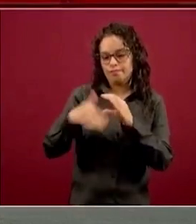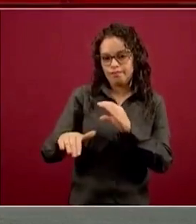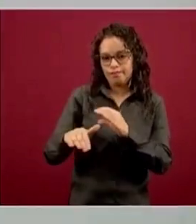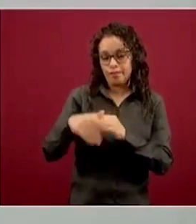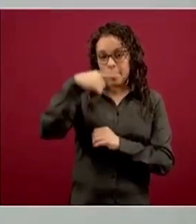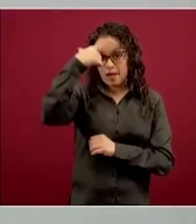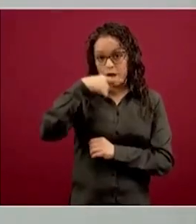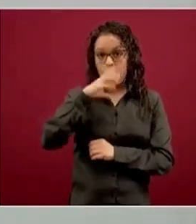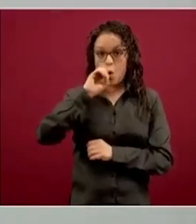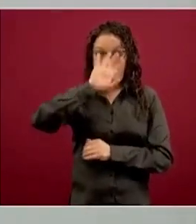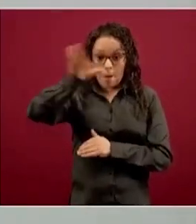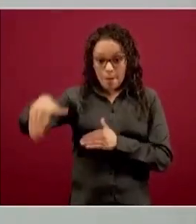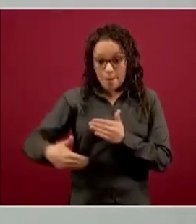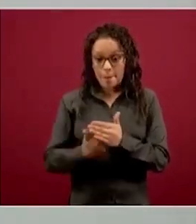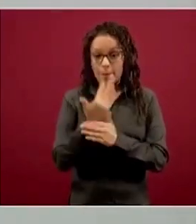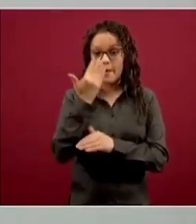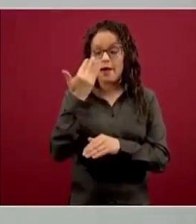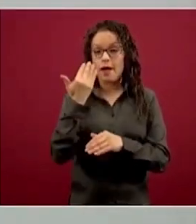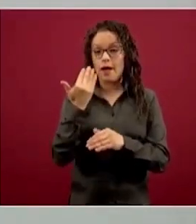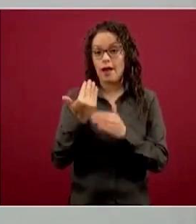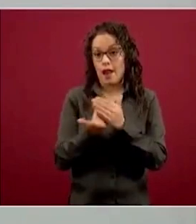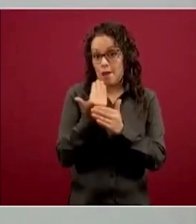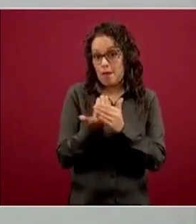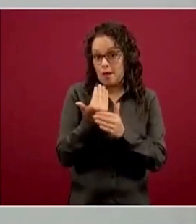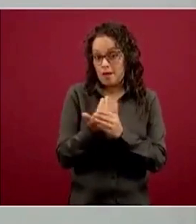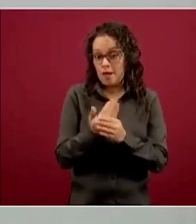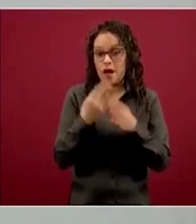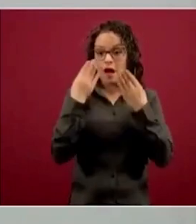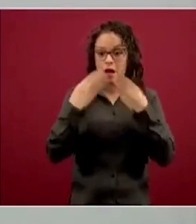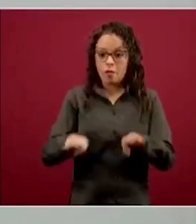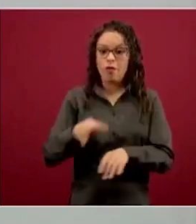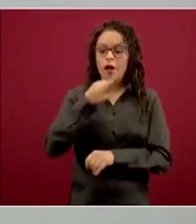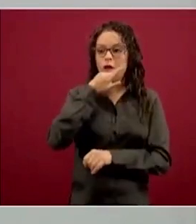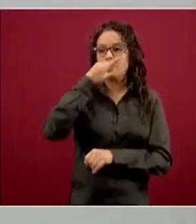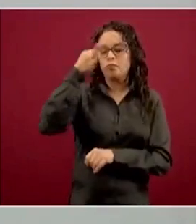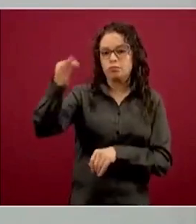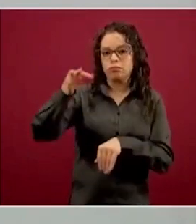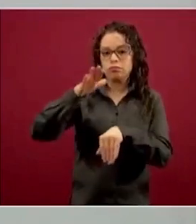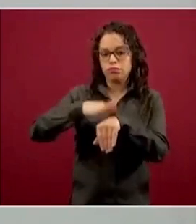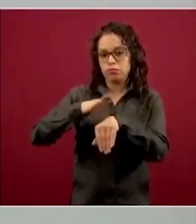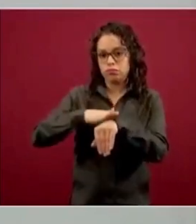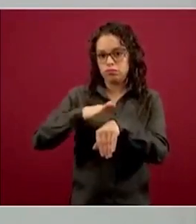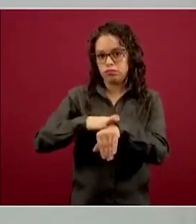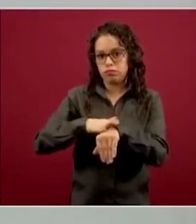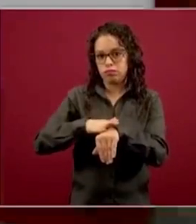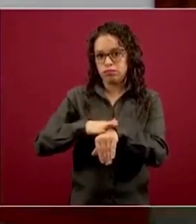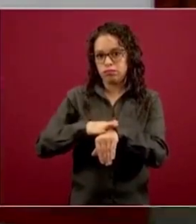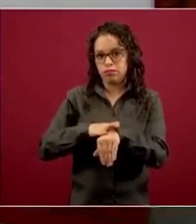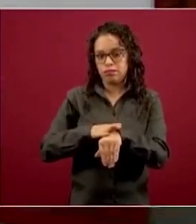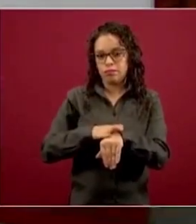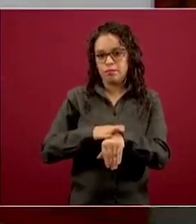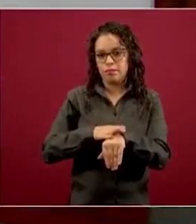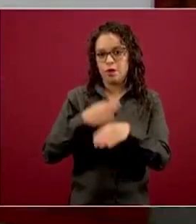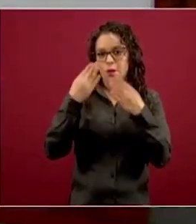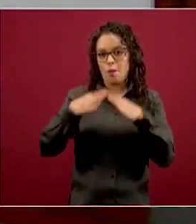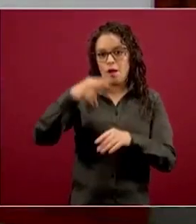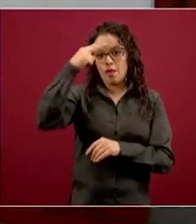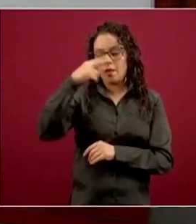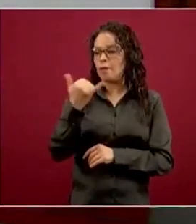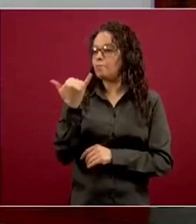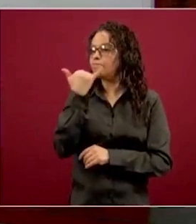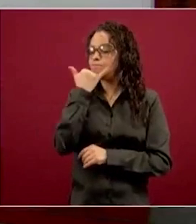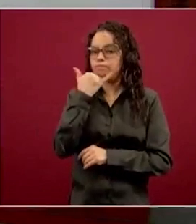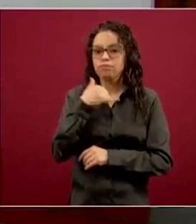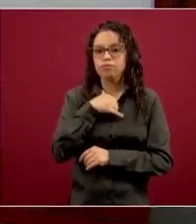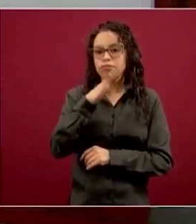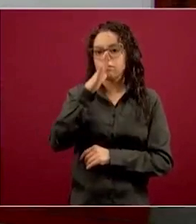temprano, los bancos receptores informan a Banco de México que no pueden recibir en esa cuenta el depósito